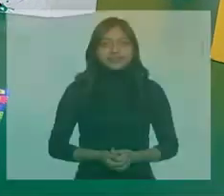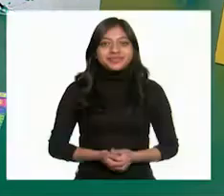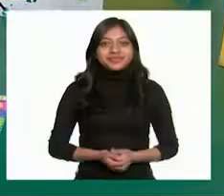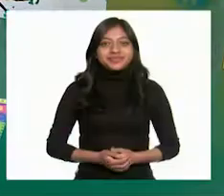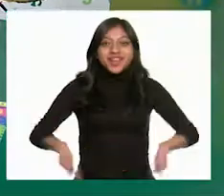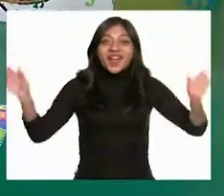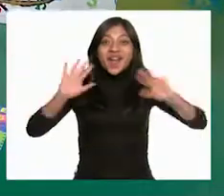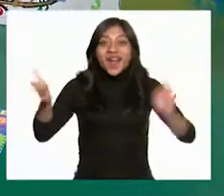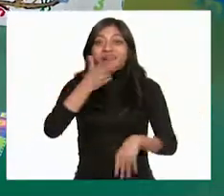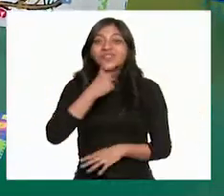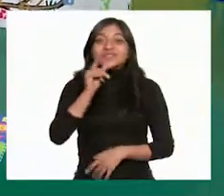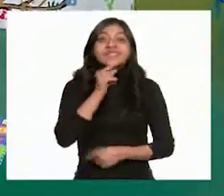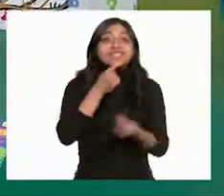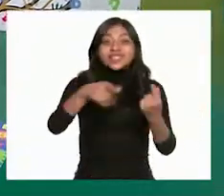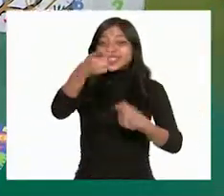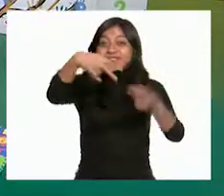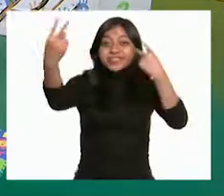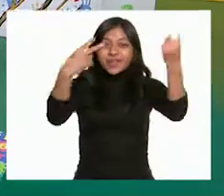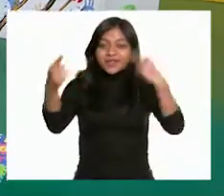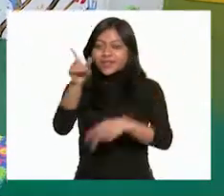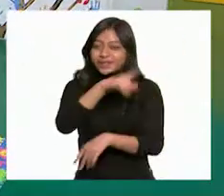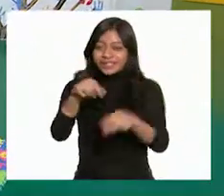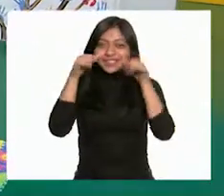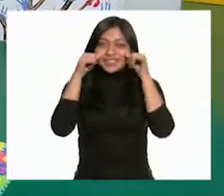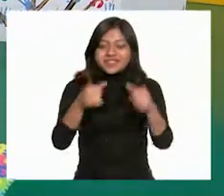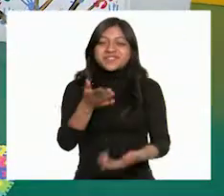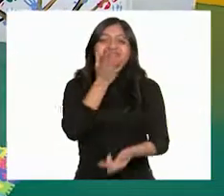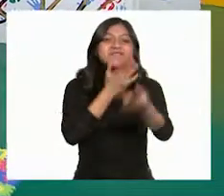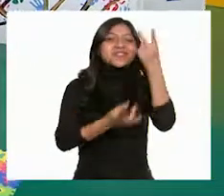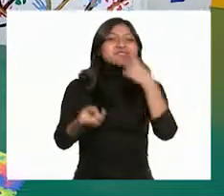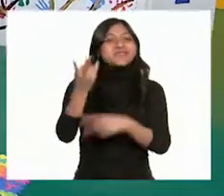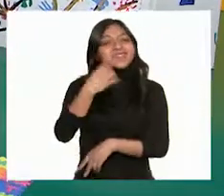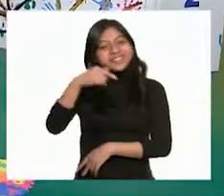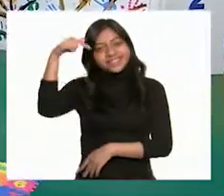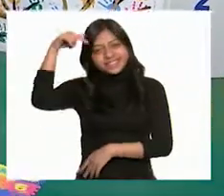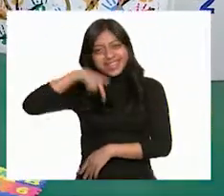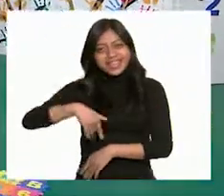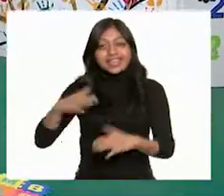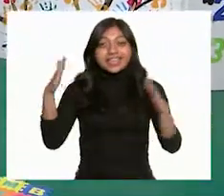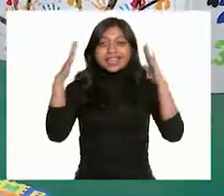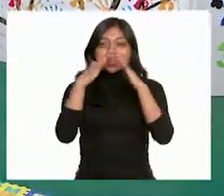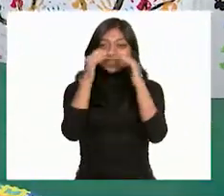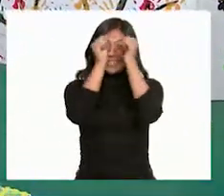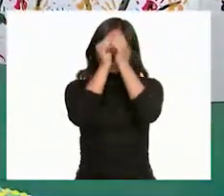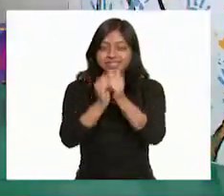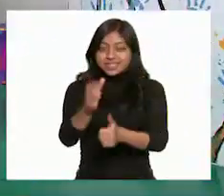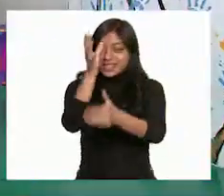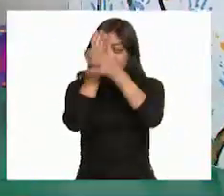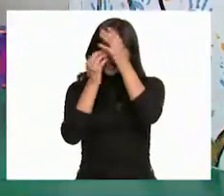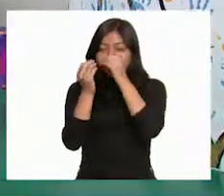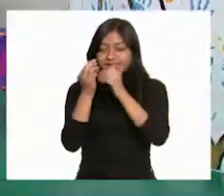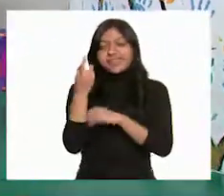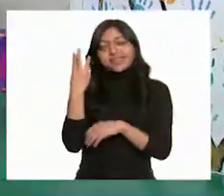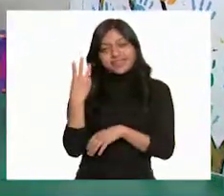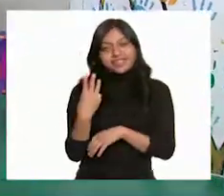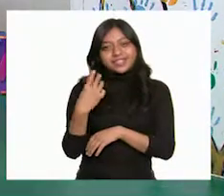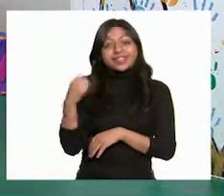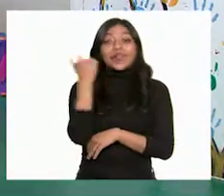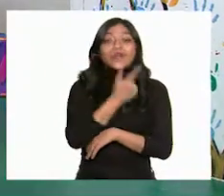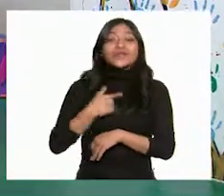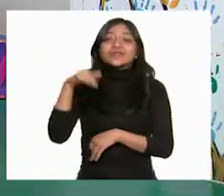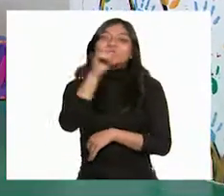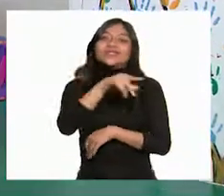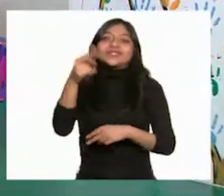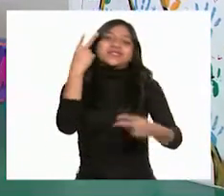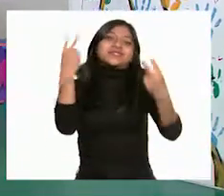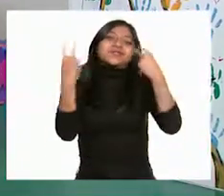¡Hola, niñas y niños que nos ven y nos escuchan! ¡Bienvenidos sean Aprenden Casa 3! Me da muchísimo gusto que